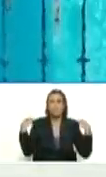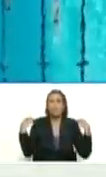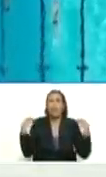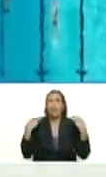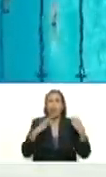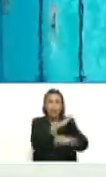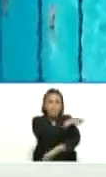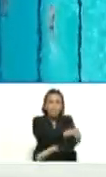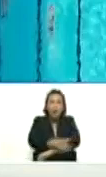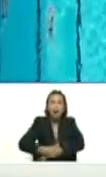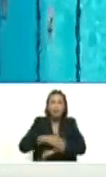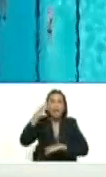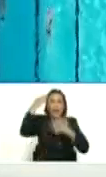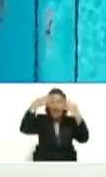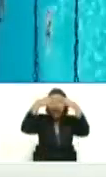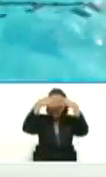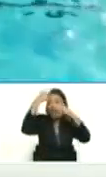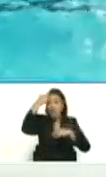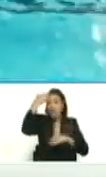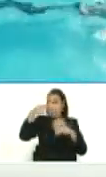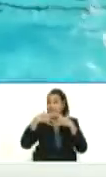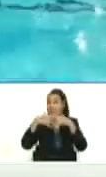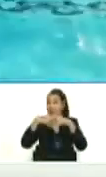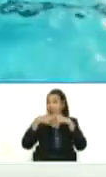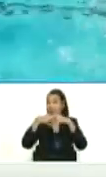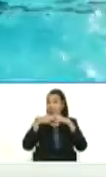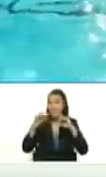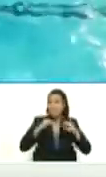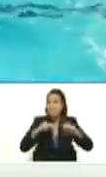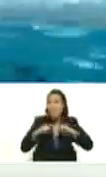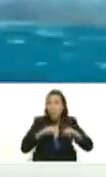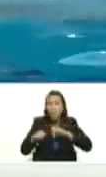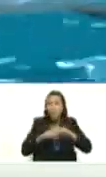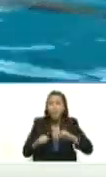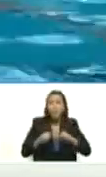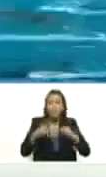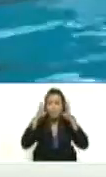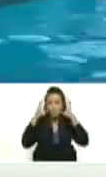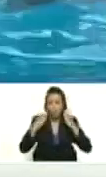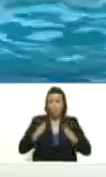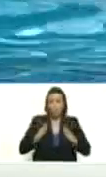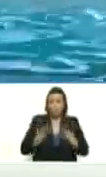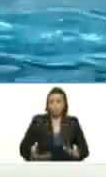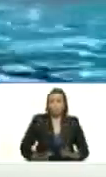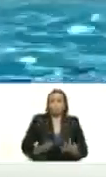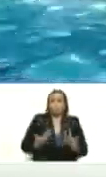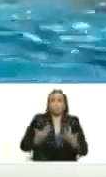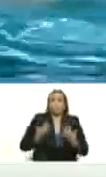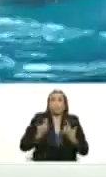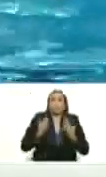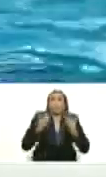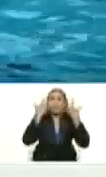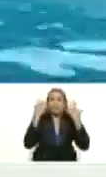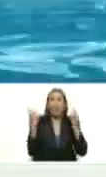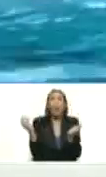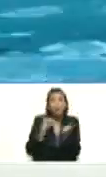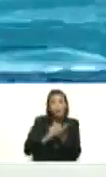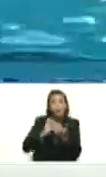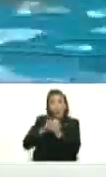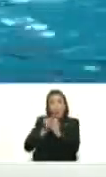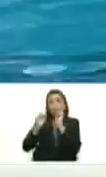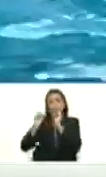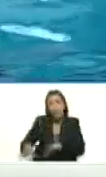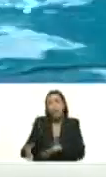el cerebro el cerebro se mueve y mueve la vida así que llámense esa gente vale a esos